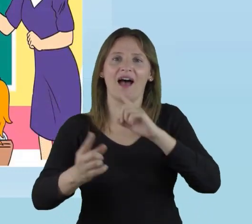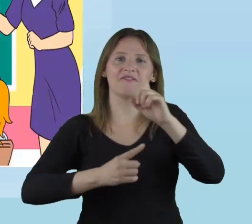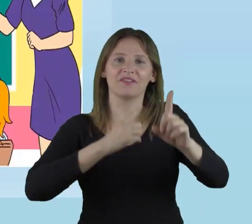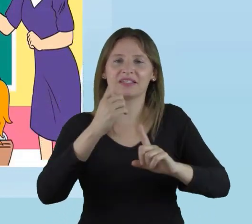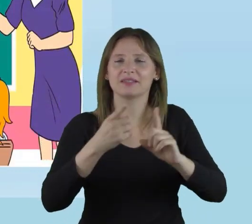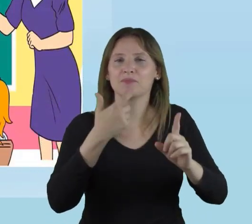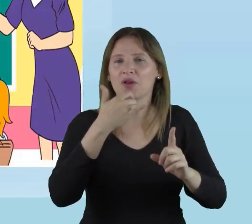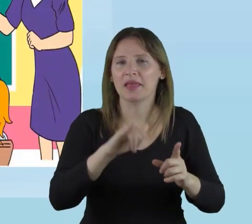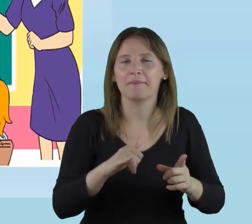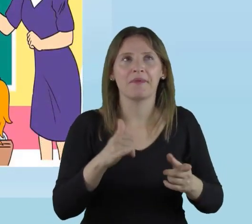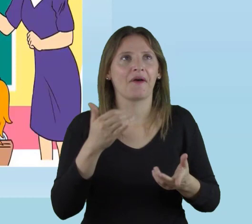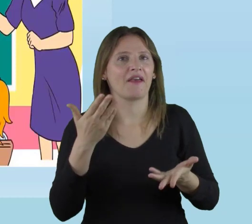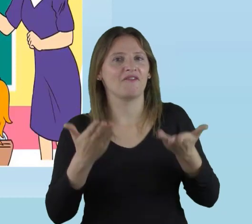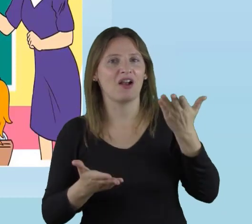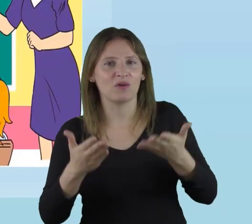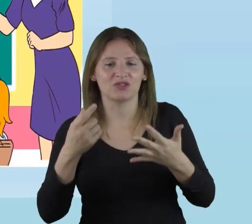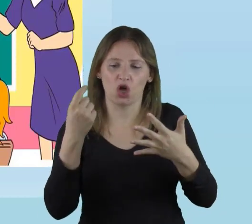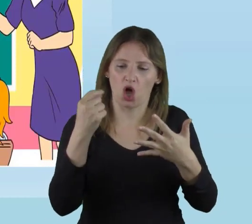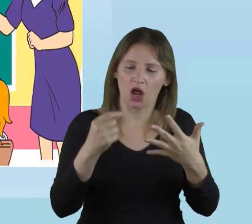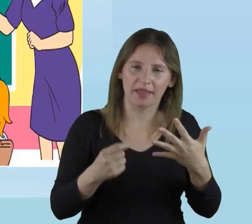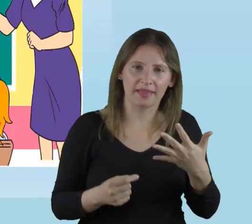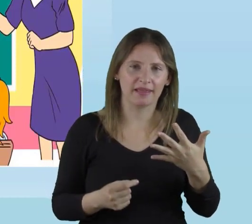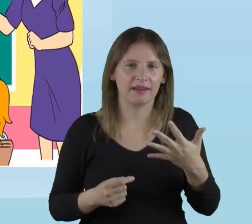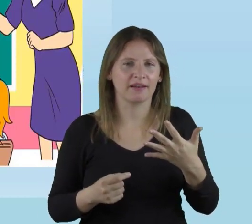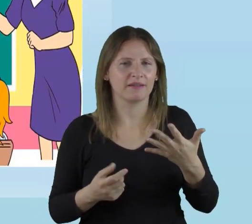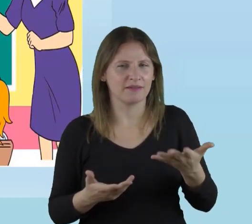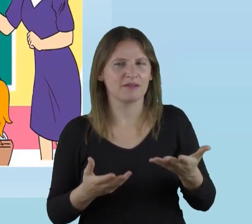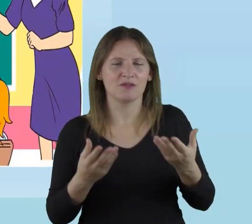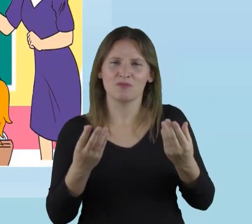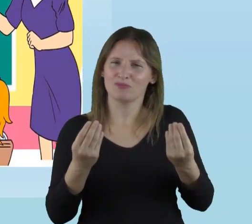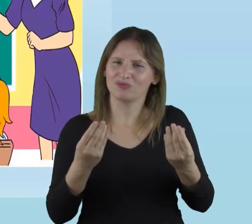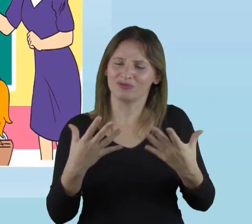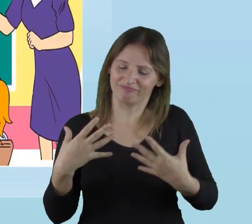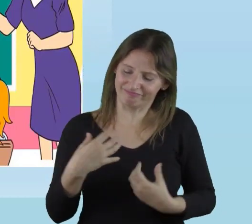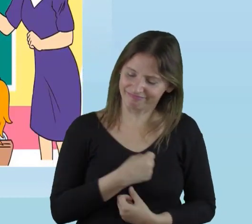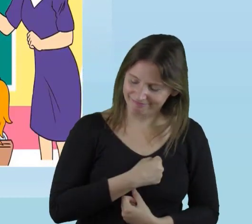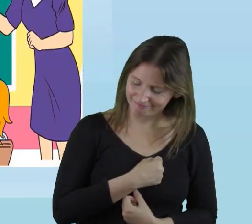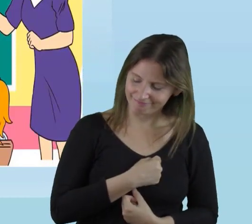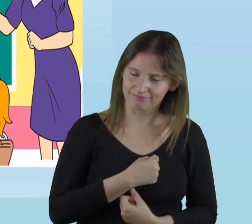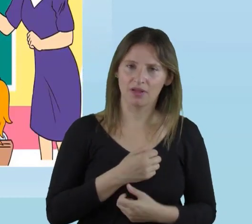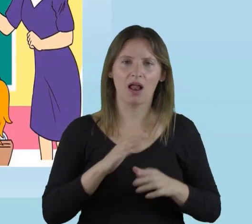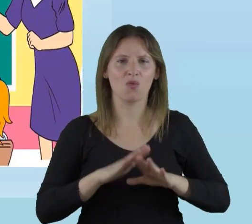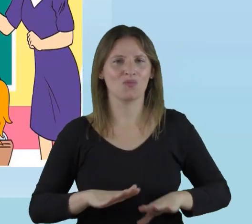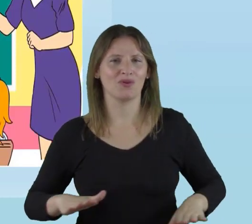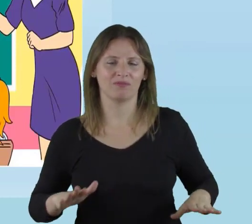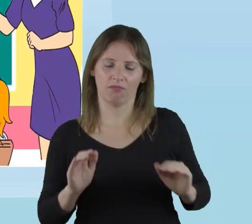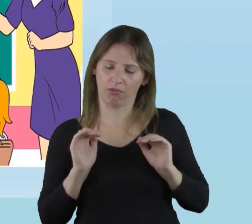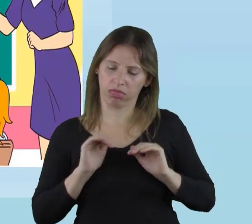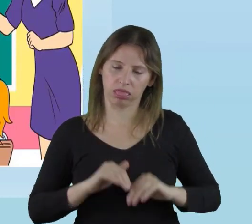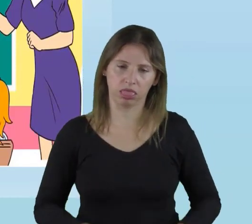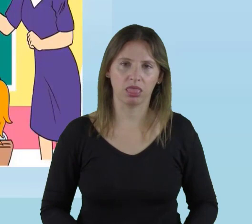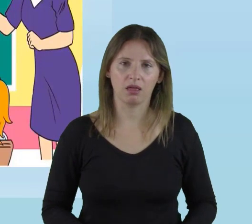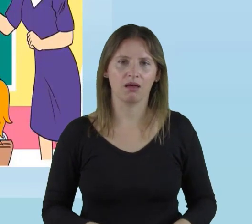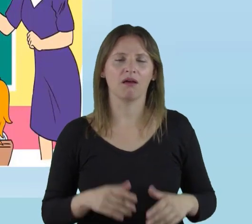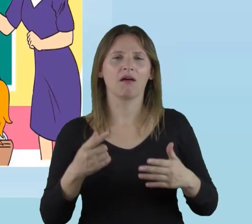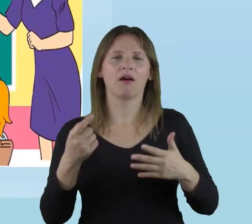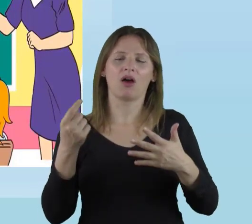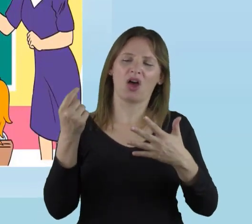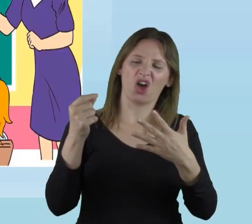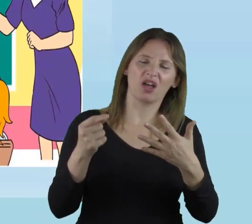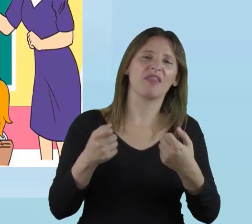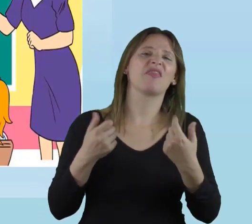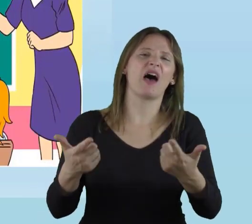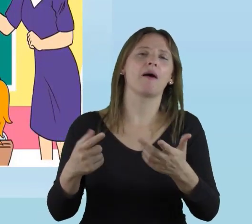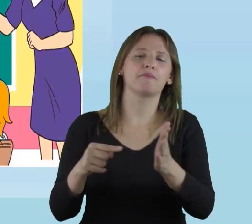Porque muchas veces el sistema de evaluación trae mucha frustración a los estudiantes.